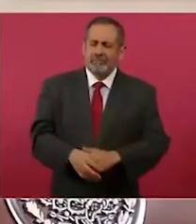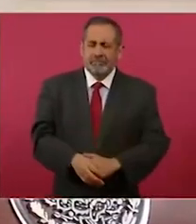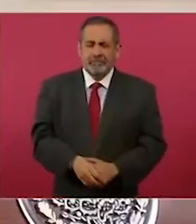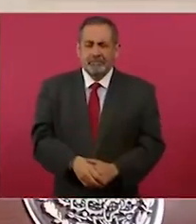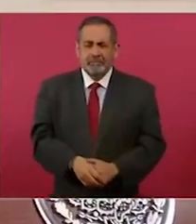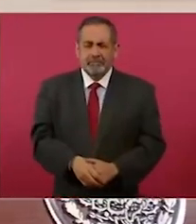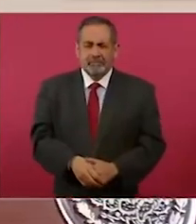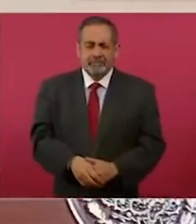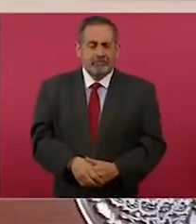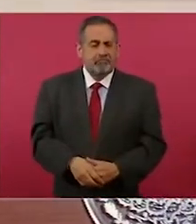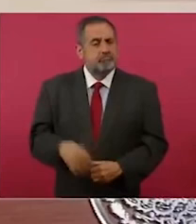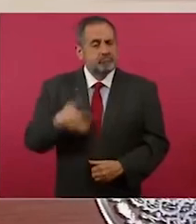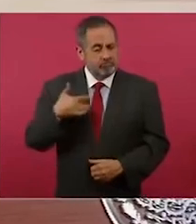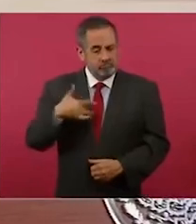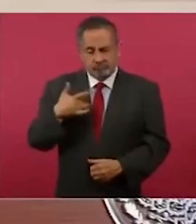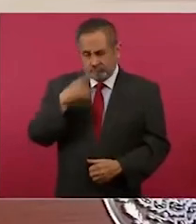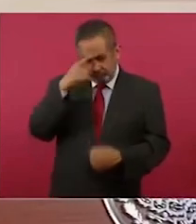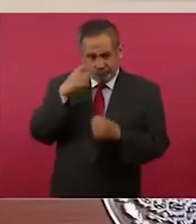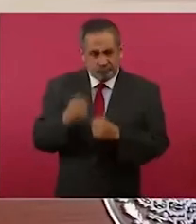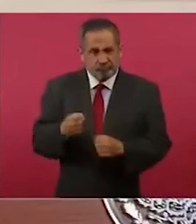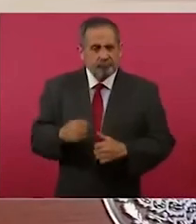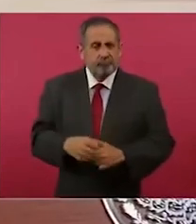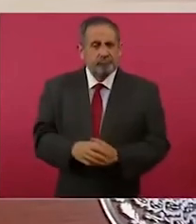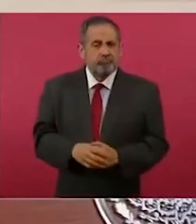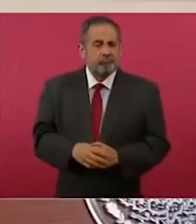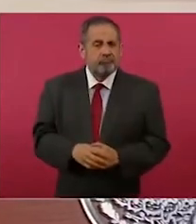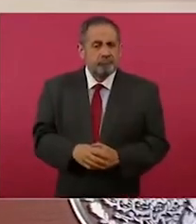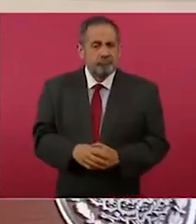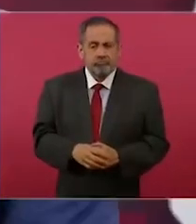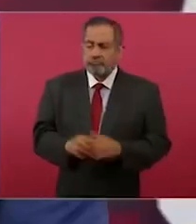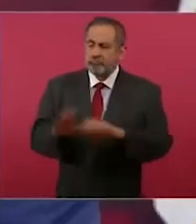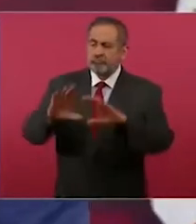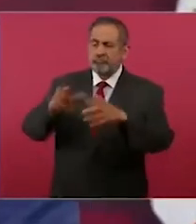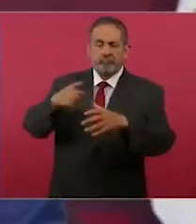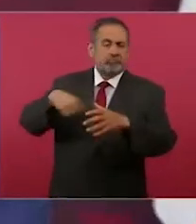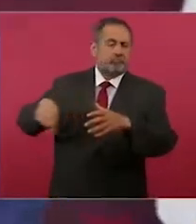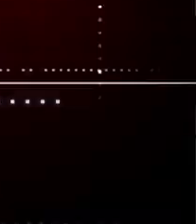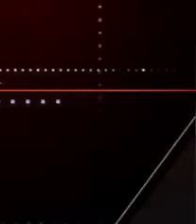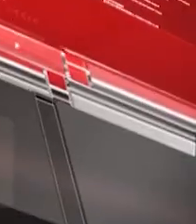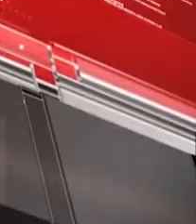llegar, retomar o conservar el poder presidencial. Muy buenas noches.